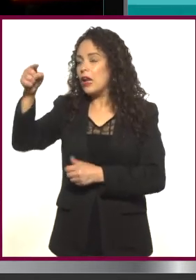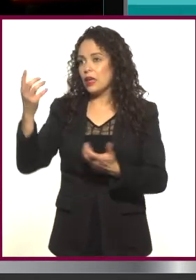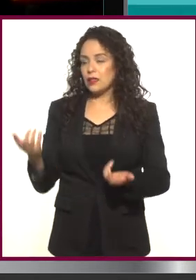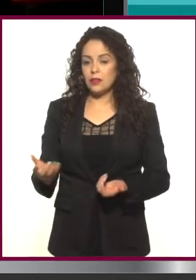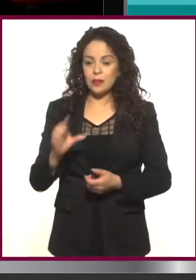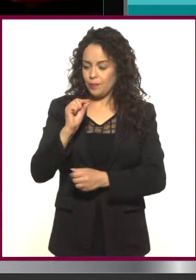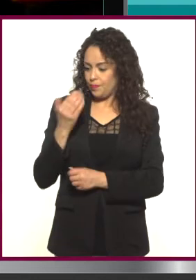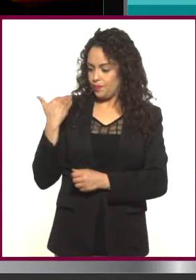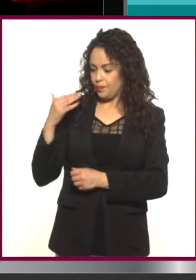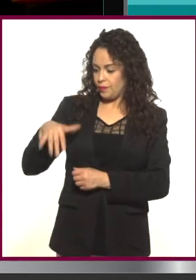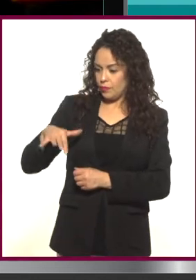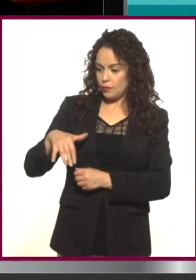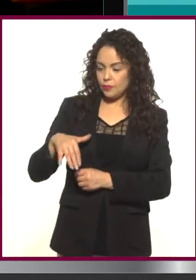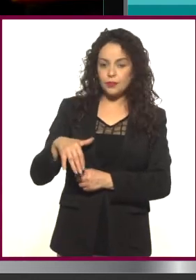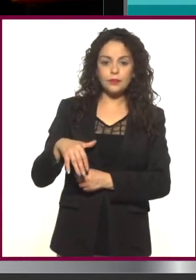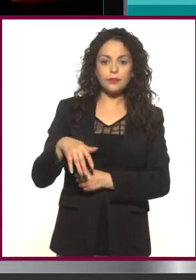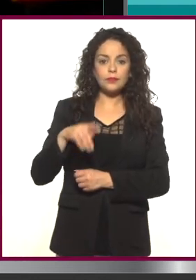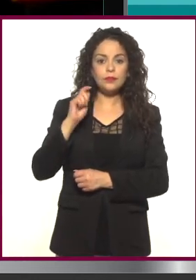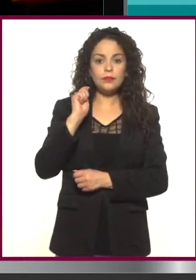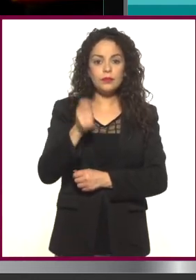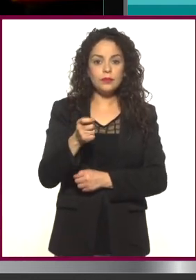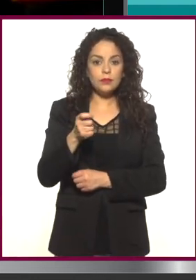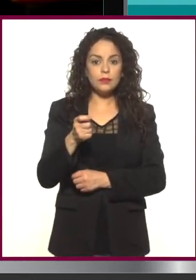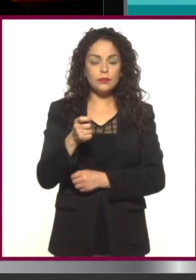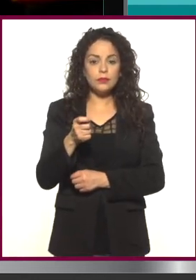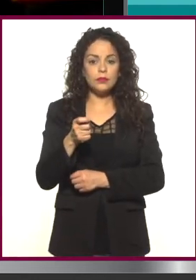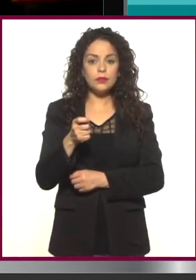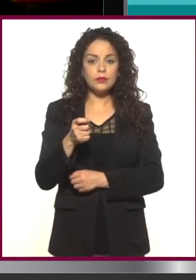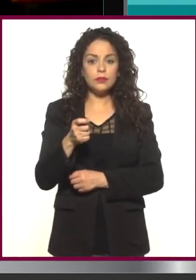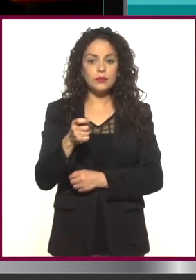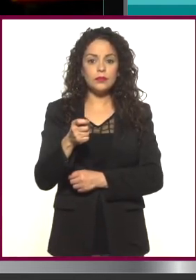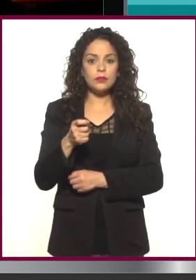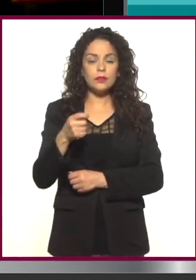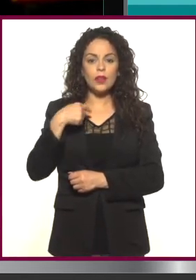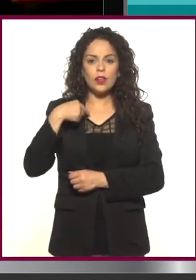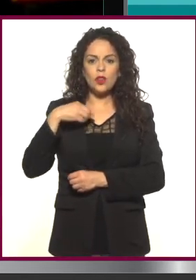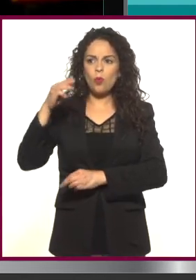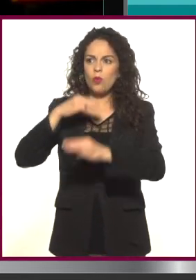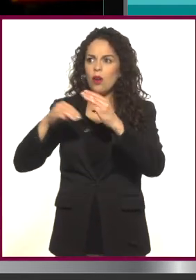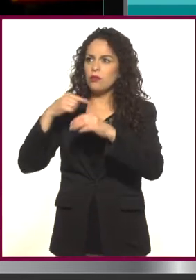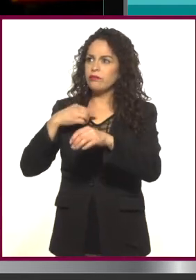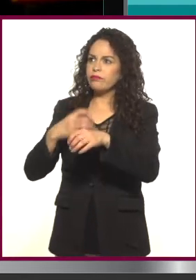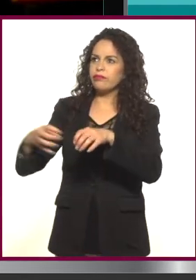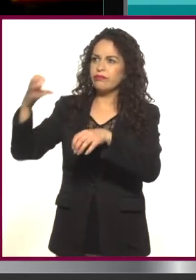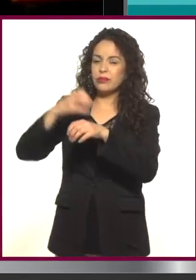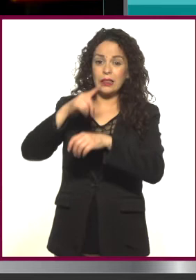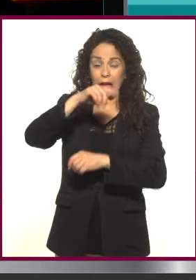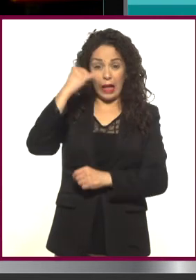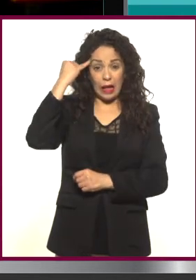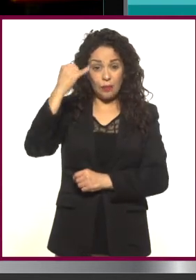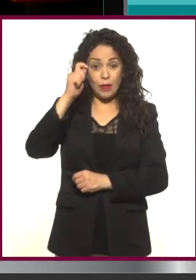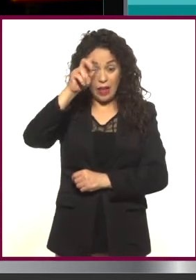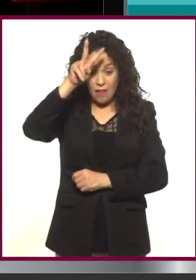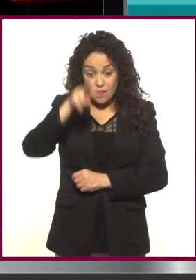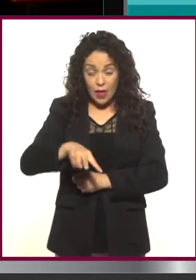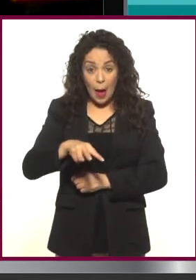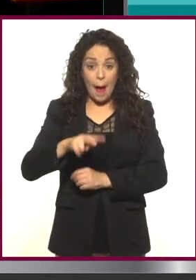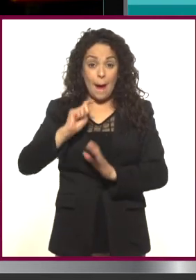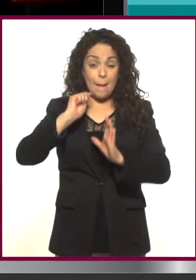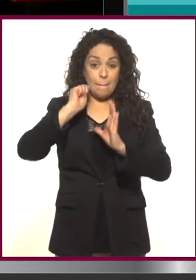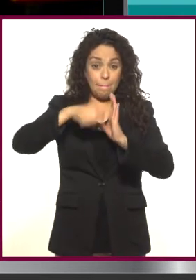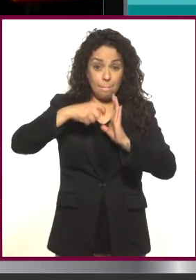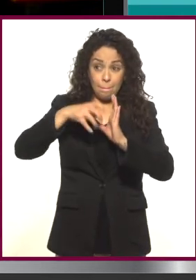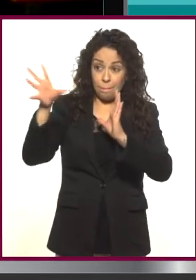recientemente donde subimos el coche de perote. Imagínense si hubiese sido con cinta, con película de verdad.